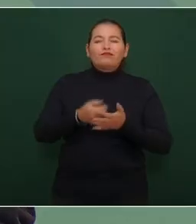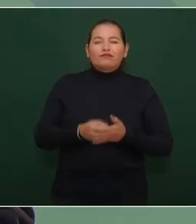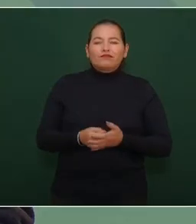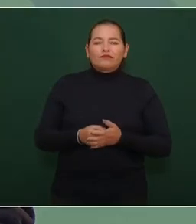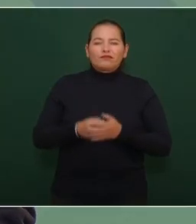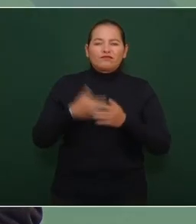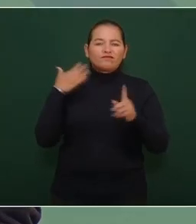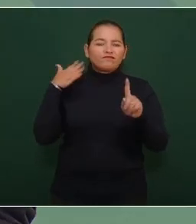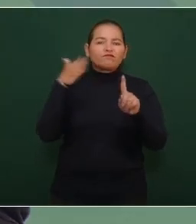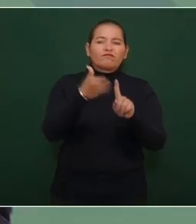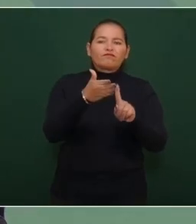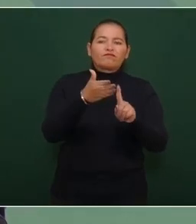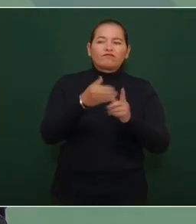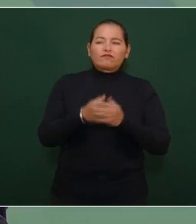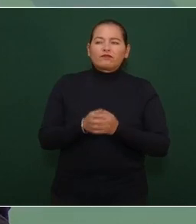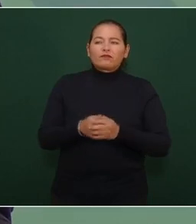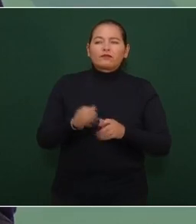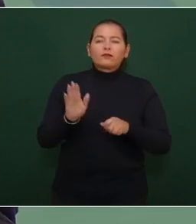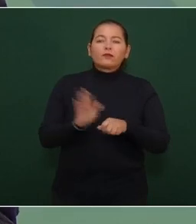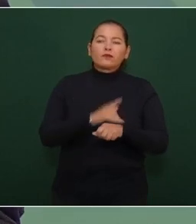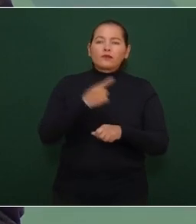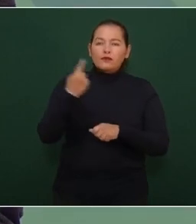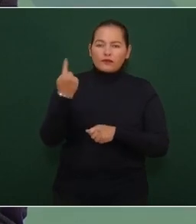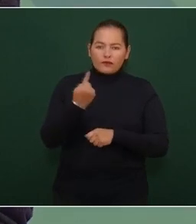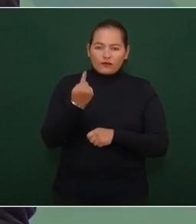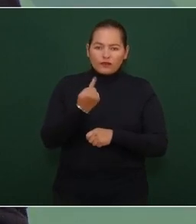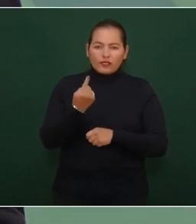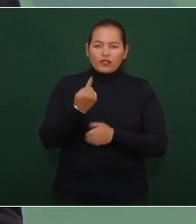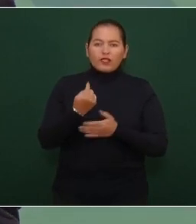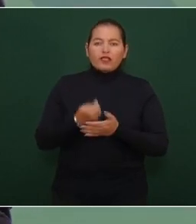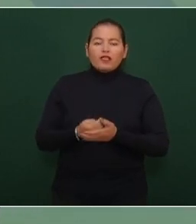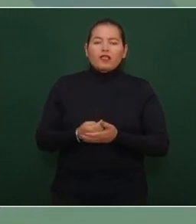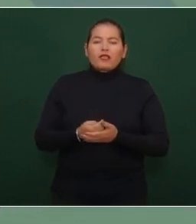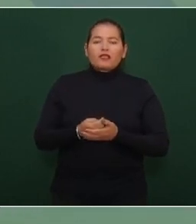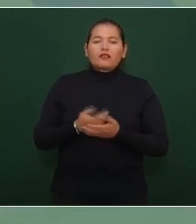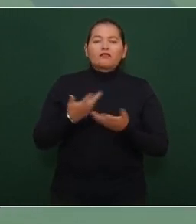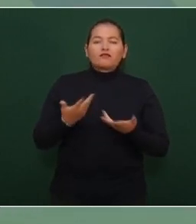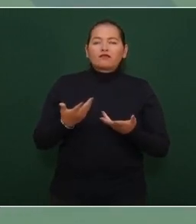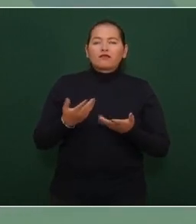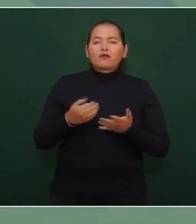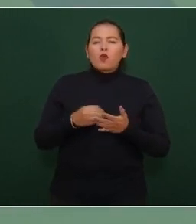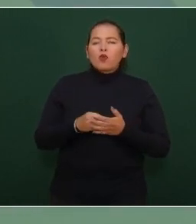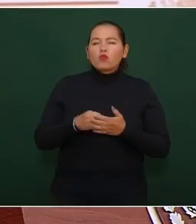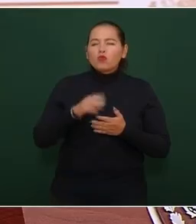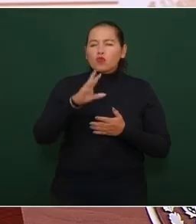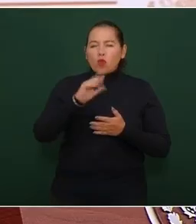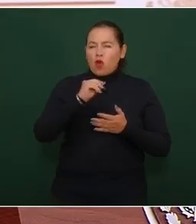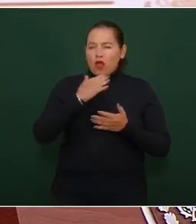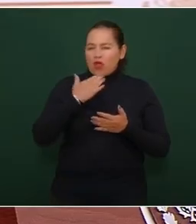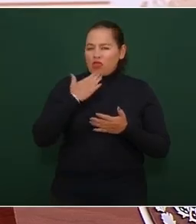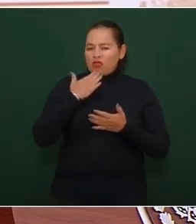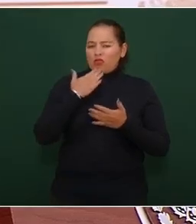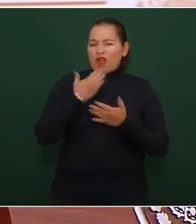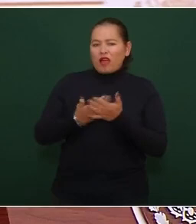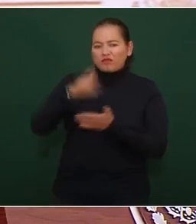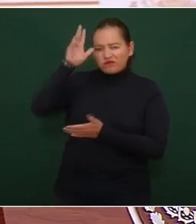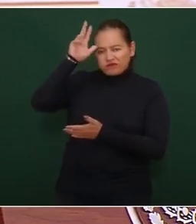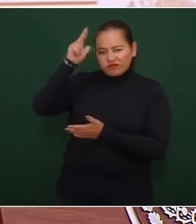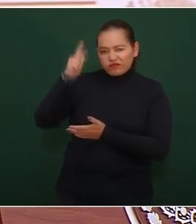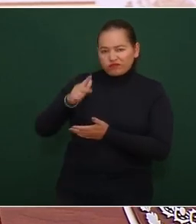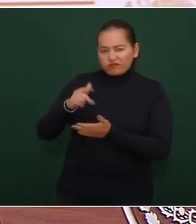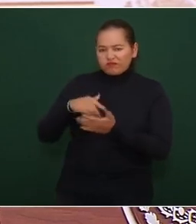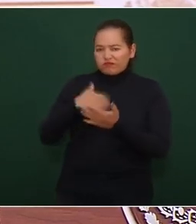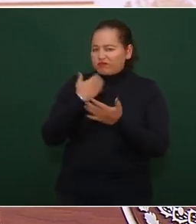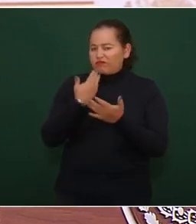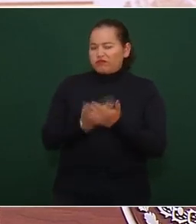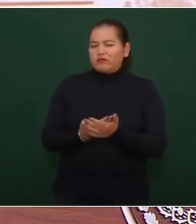porque no les cae bien Hidalgo cómo les va a caer bien si fue el que proclamó la abolición